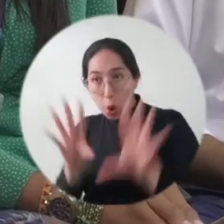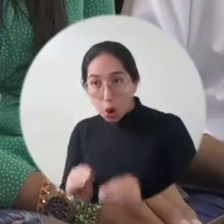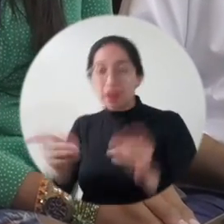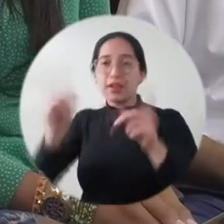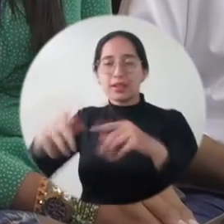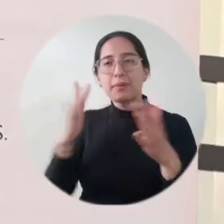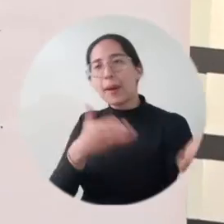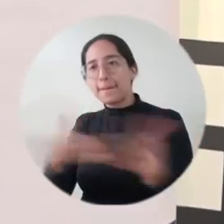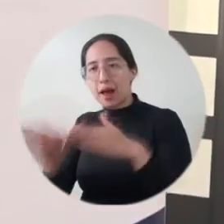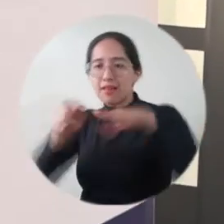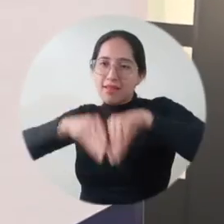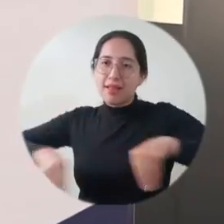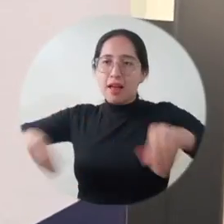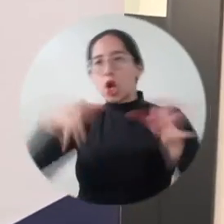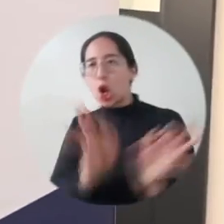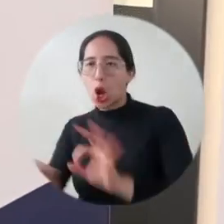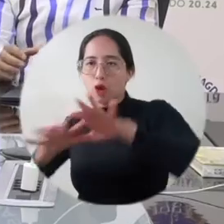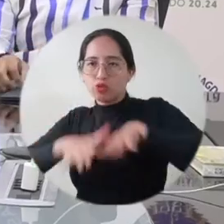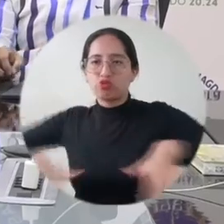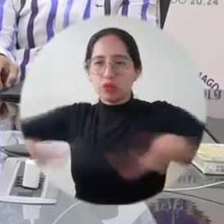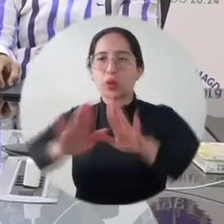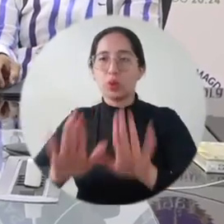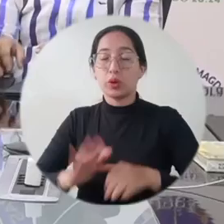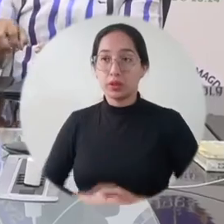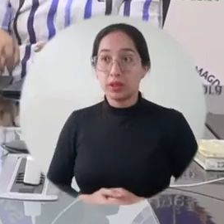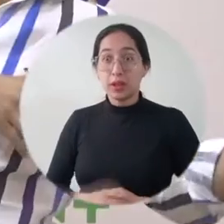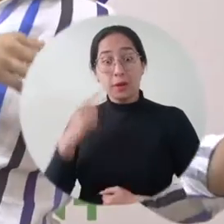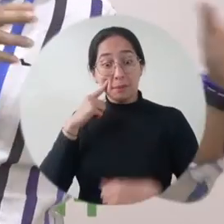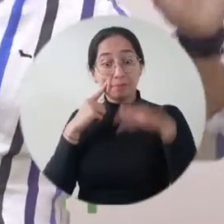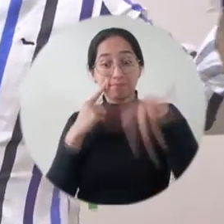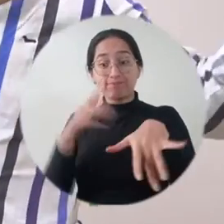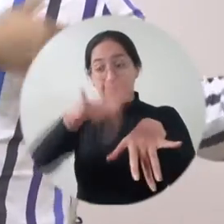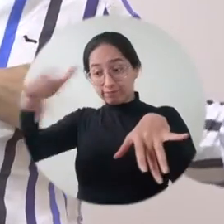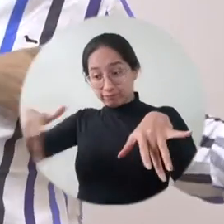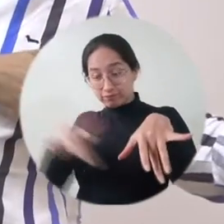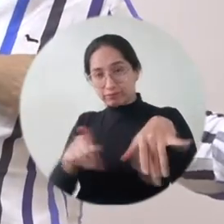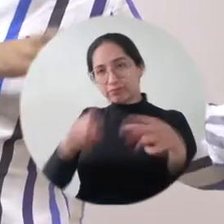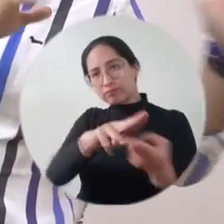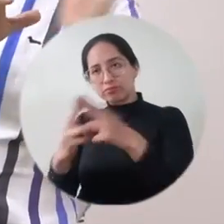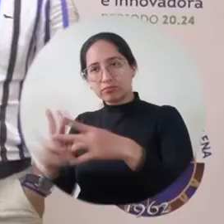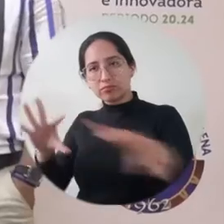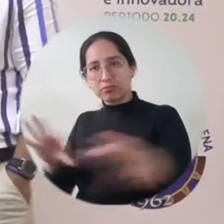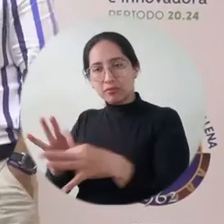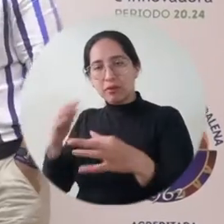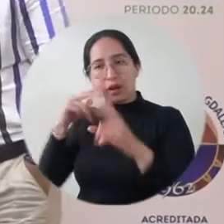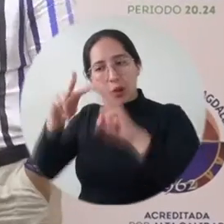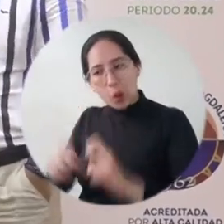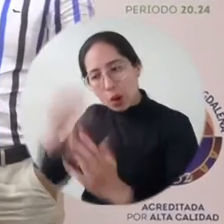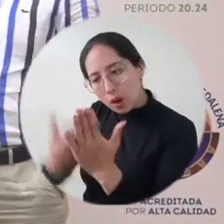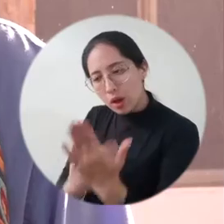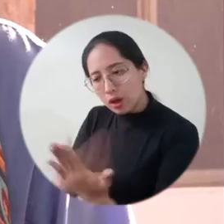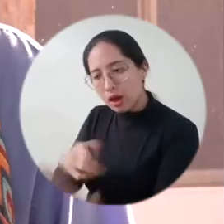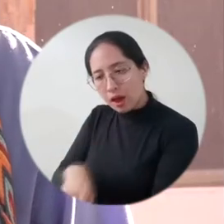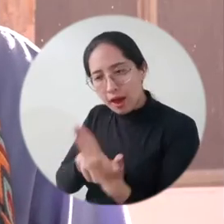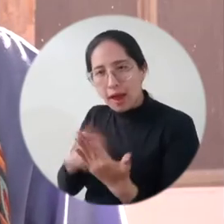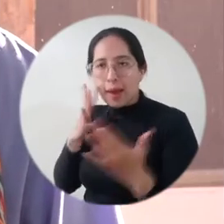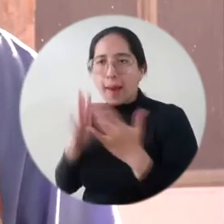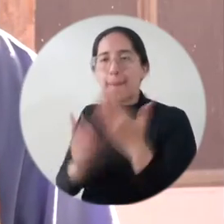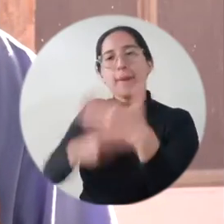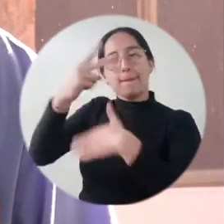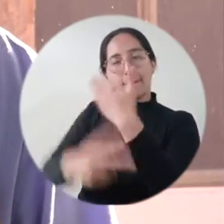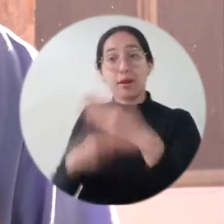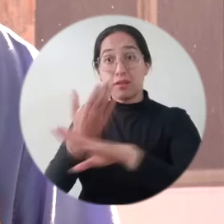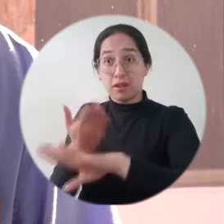compartida, capacitar en sistemas de información geográfica y participar en el diseño de planes de ordenamiento territorial. Puntos de